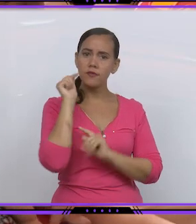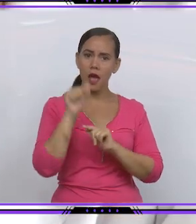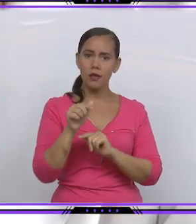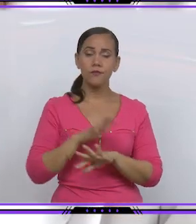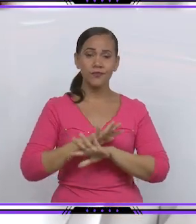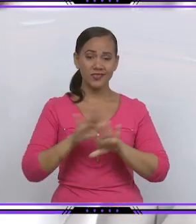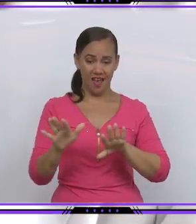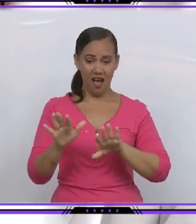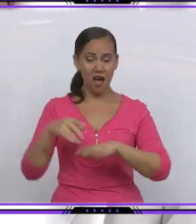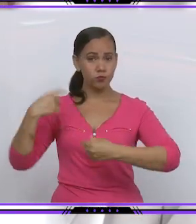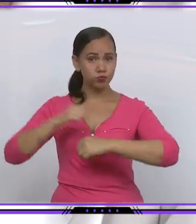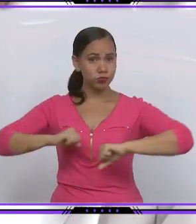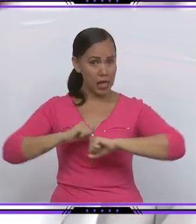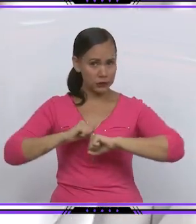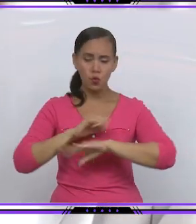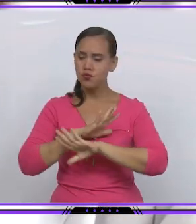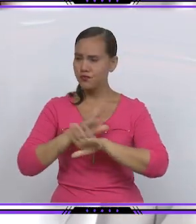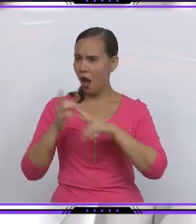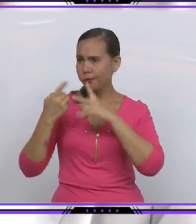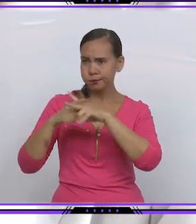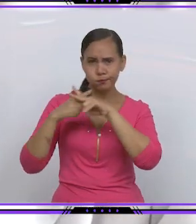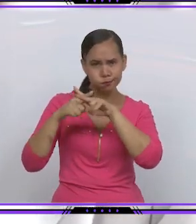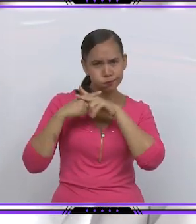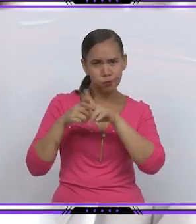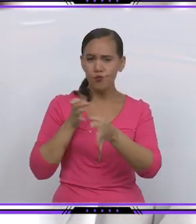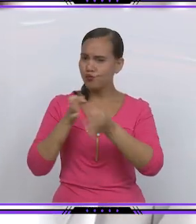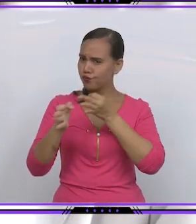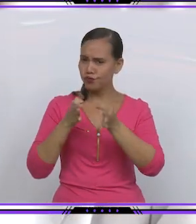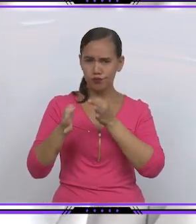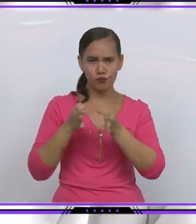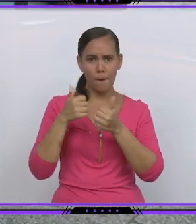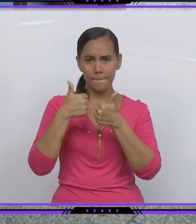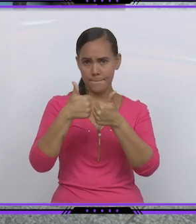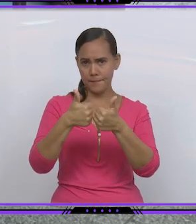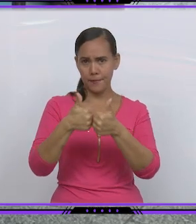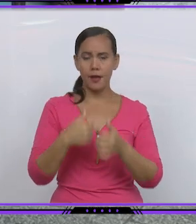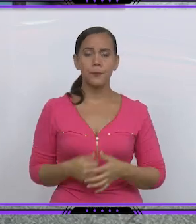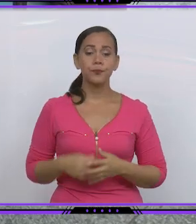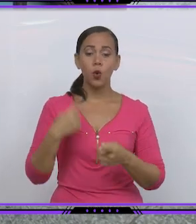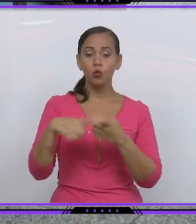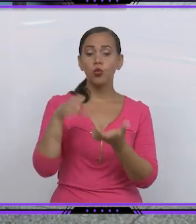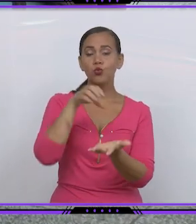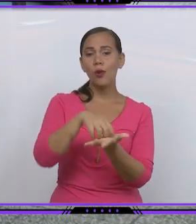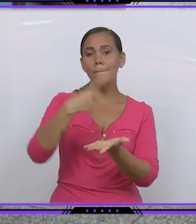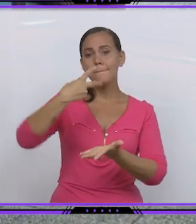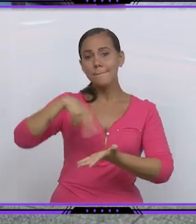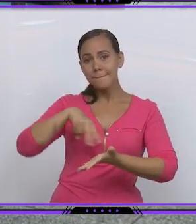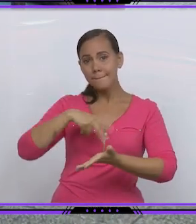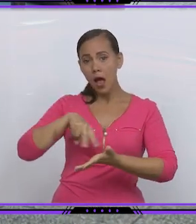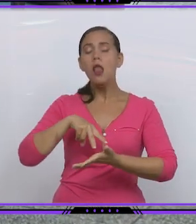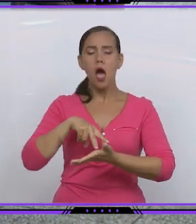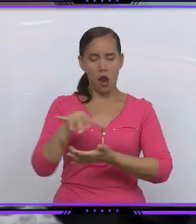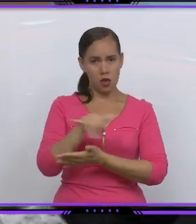remodelado, quedó muy bien el gimnasio, ya está funcionando, el psicobalé también. Entre los objetivos fundamentales del colectivo de la